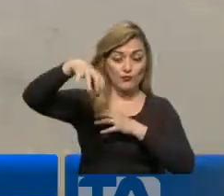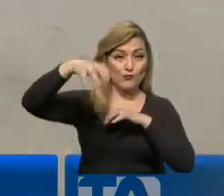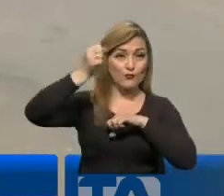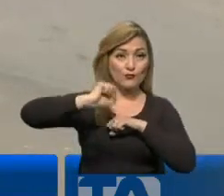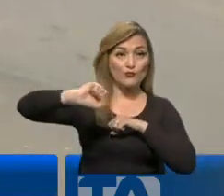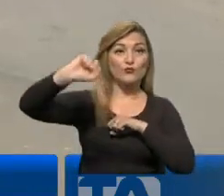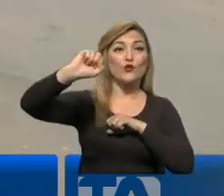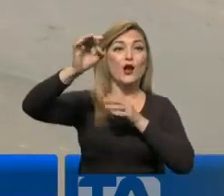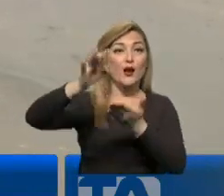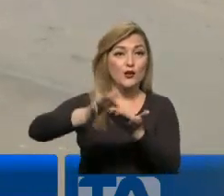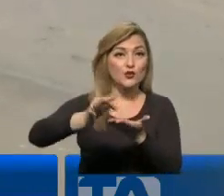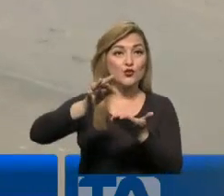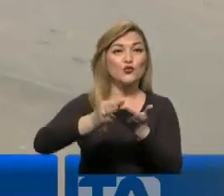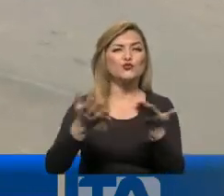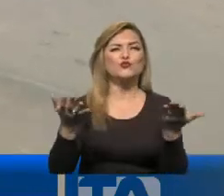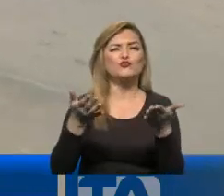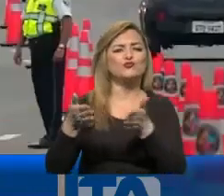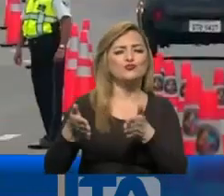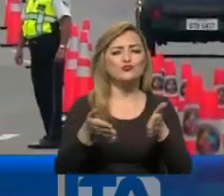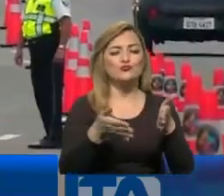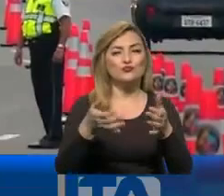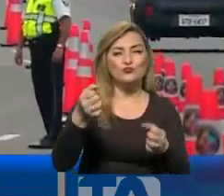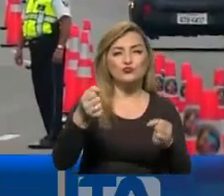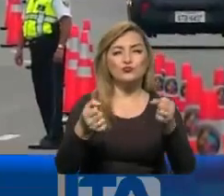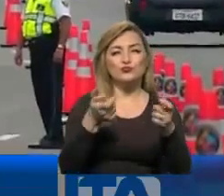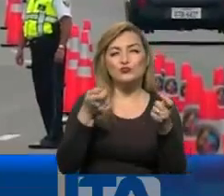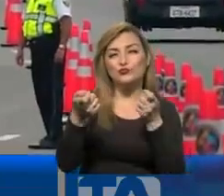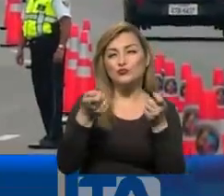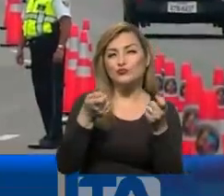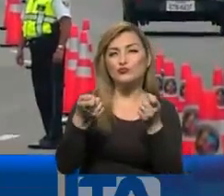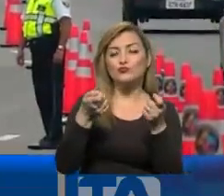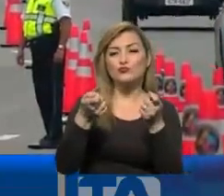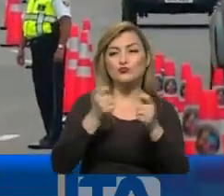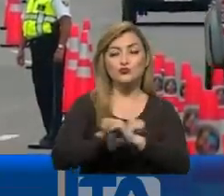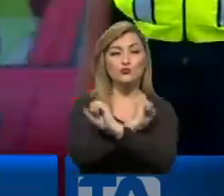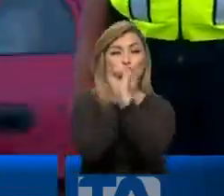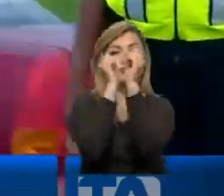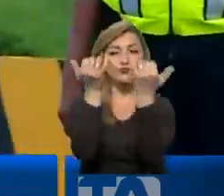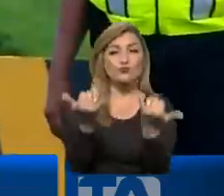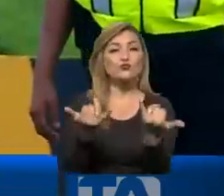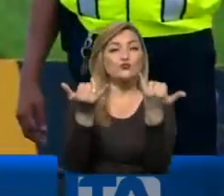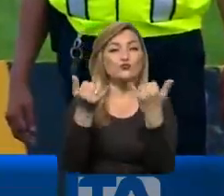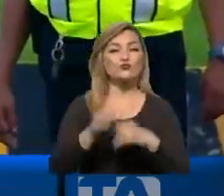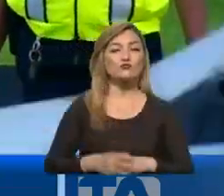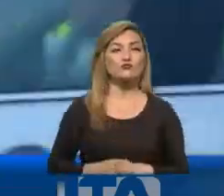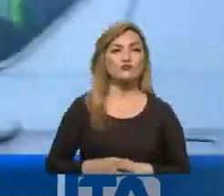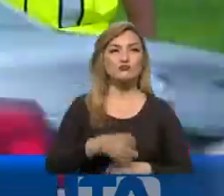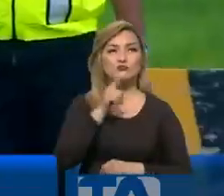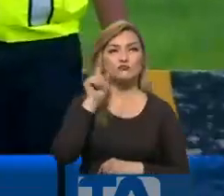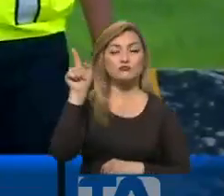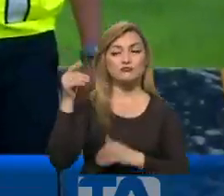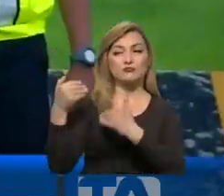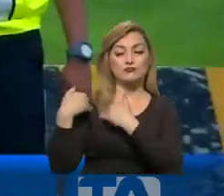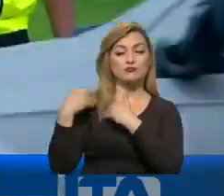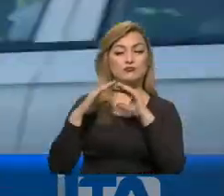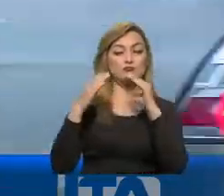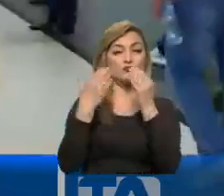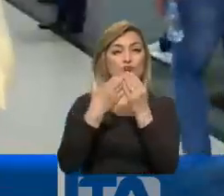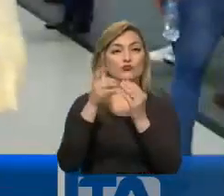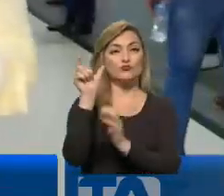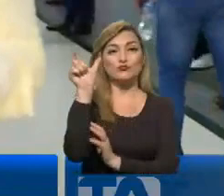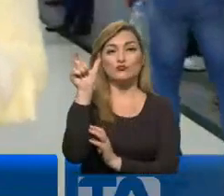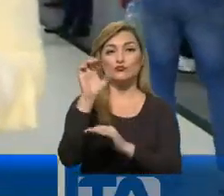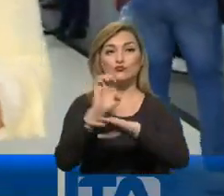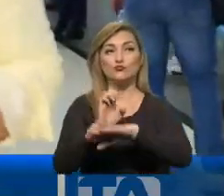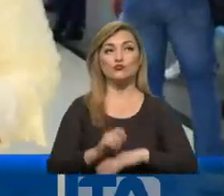se hará en las carreteras. Esto como parte de los operativos que desde la mañana de hoy ya lleva a cabo la Comisión de Tránsito del